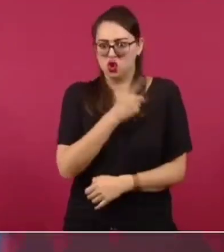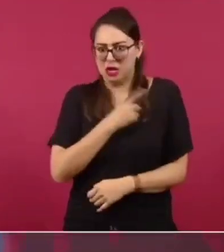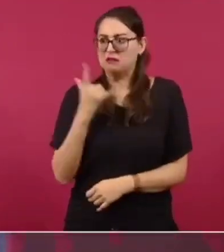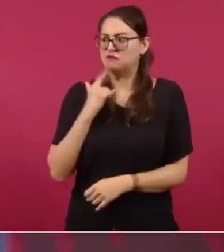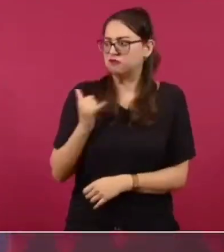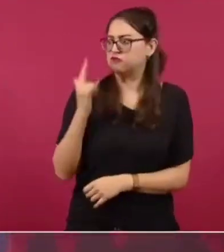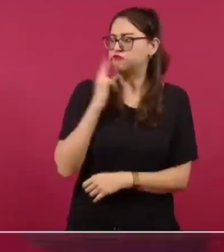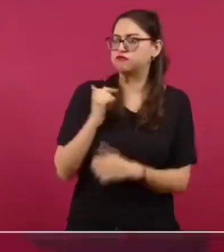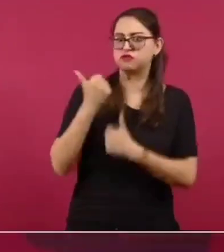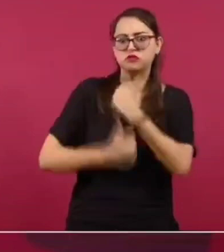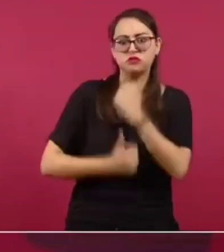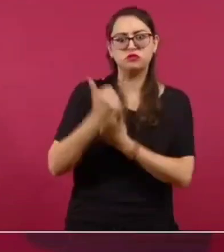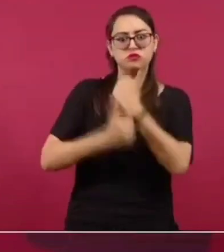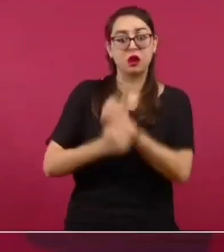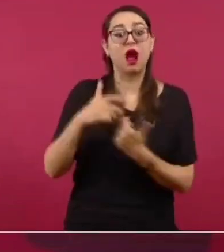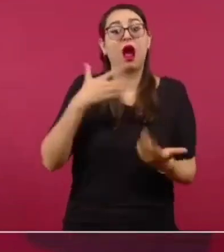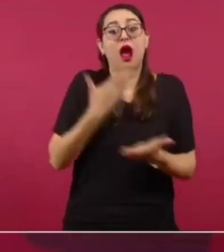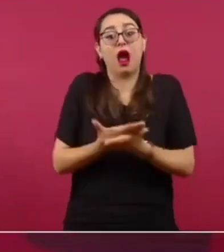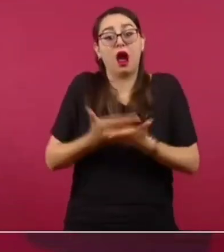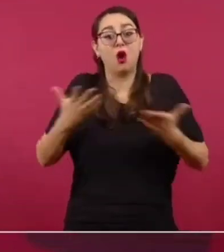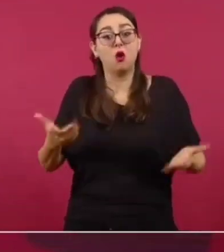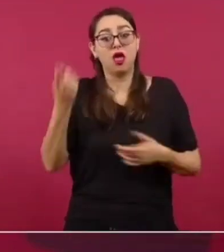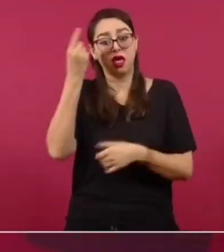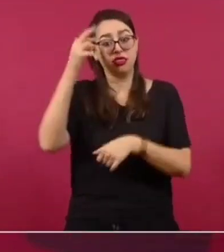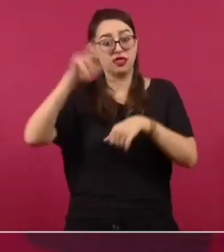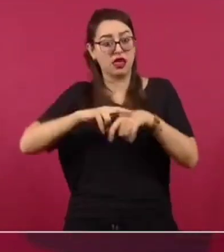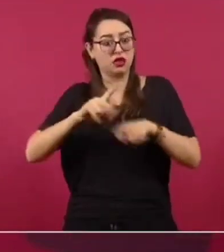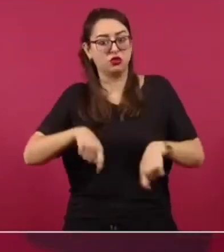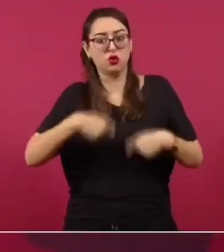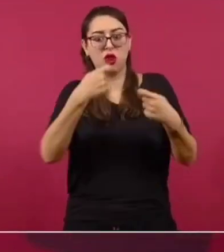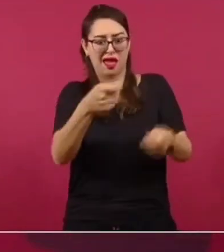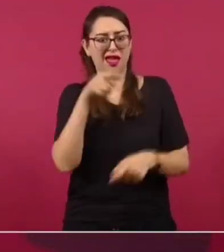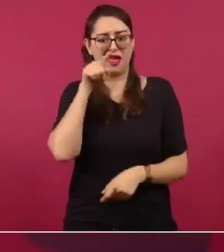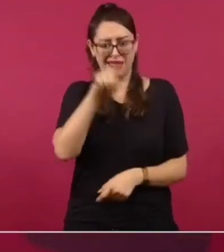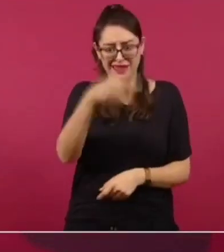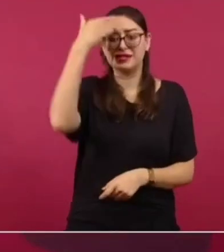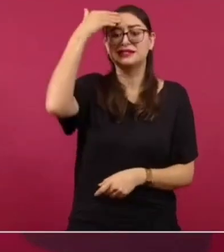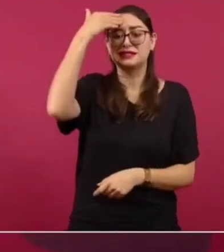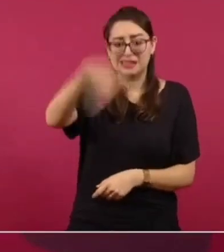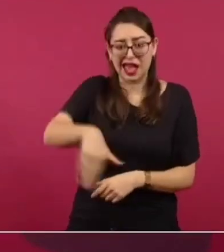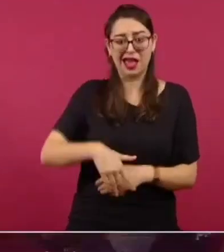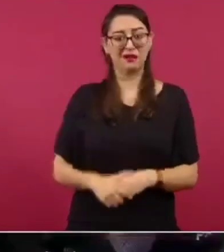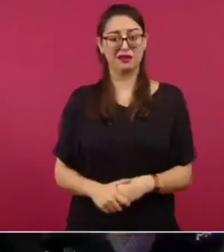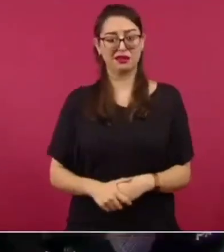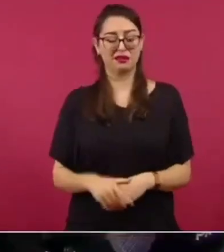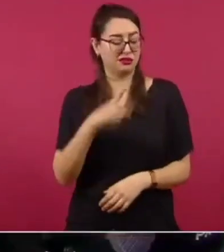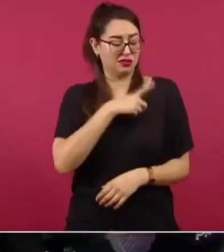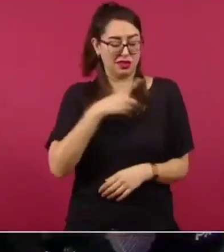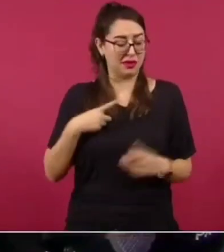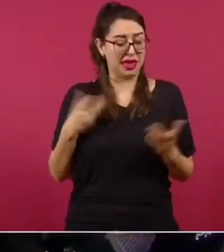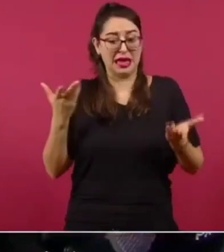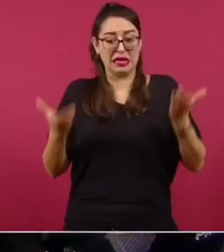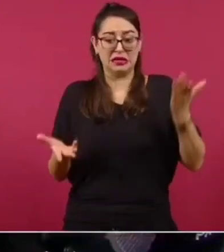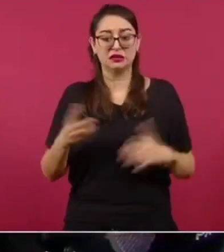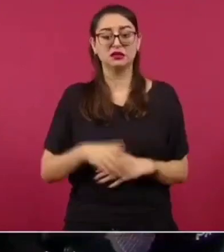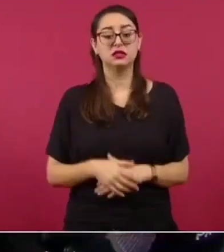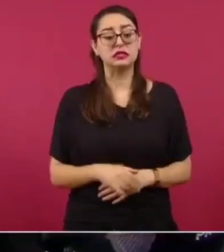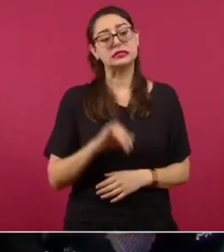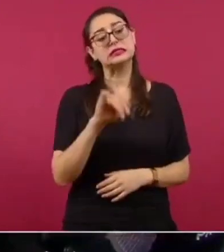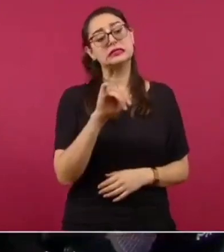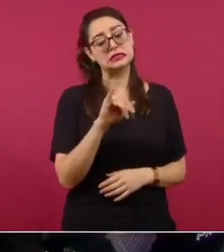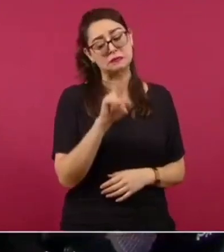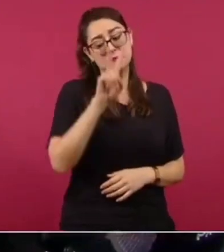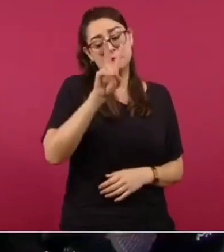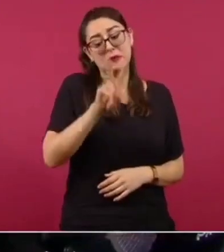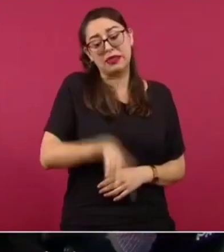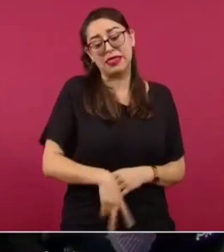Entonces, hay que equilibrar. Sí, de hecho, algunos son casos que sucedieron antes de esta administración,